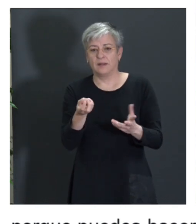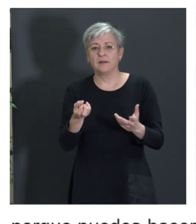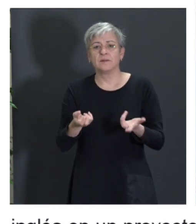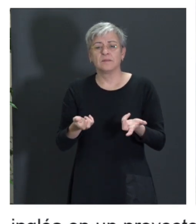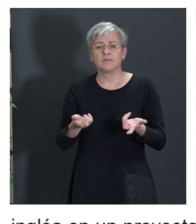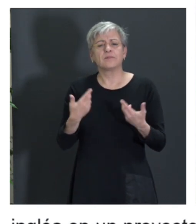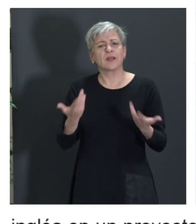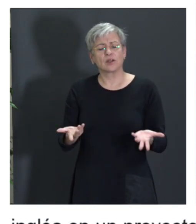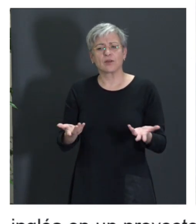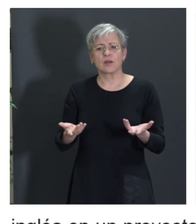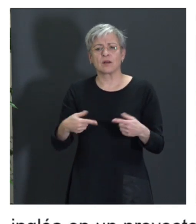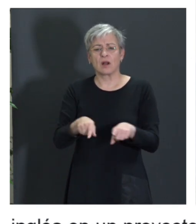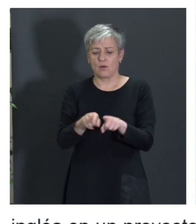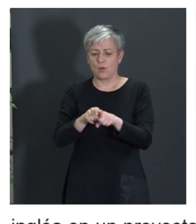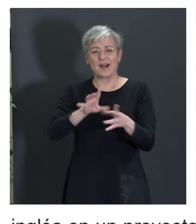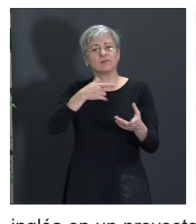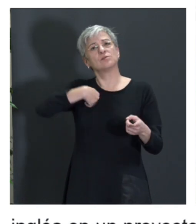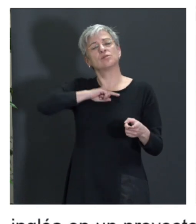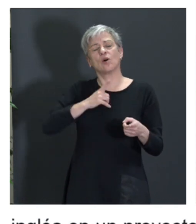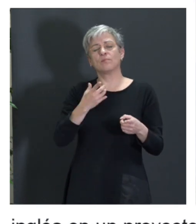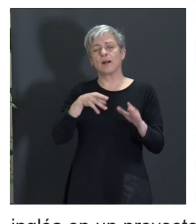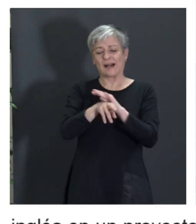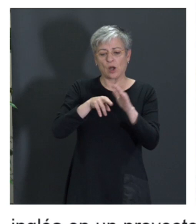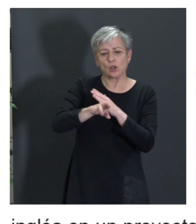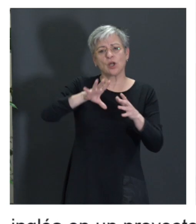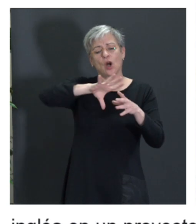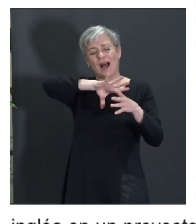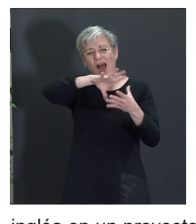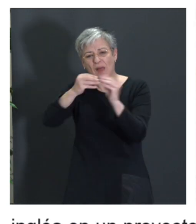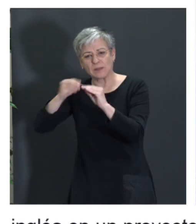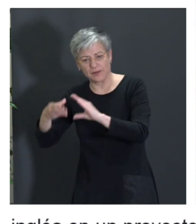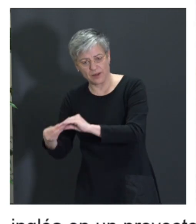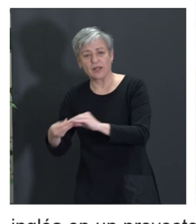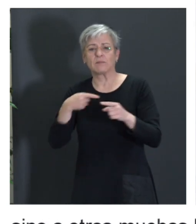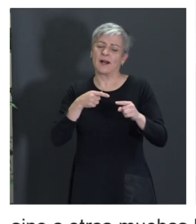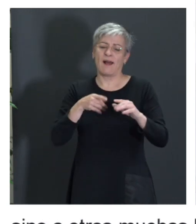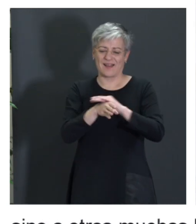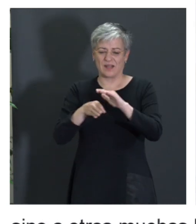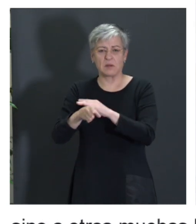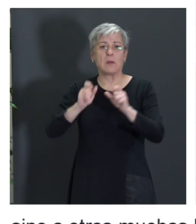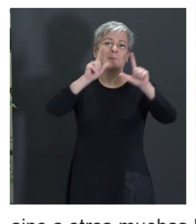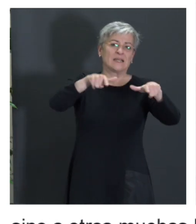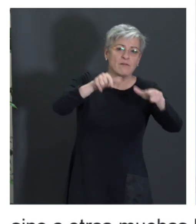así que, la verdad es que hemos hecho muchísimas adaptaciones, ¿no? De accesibilidad para recursos en general, para plataformas.